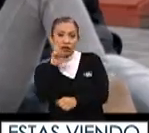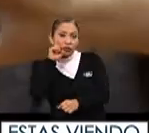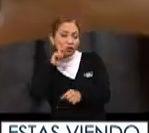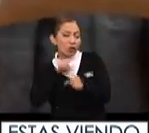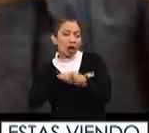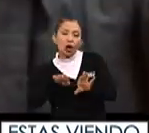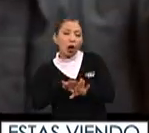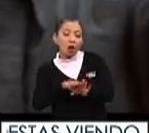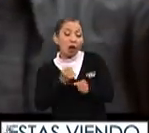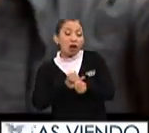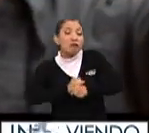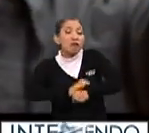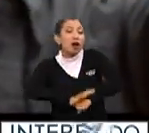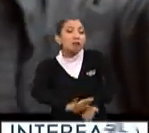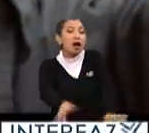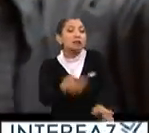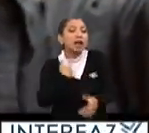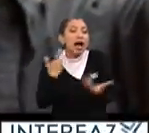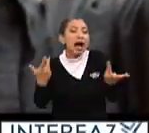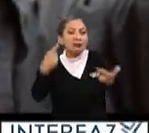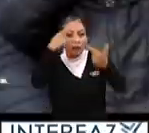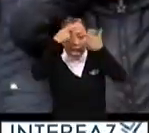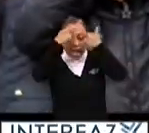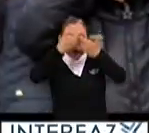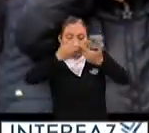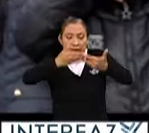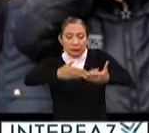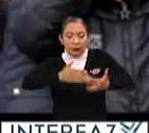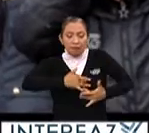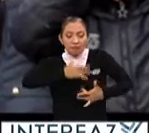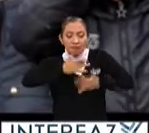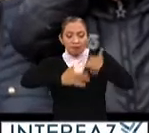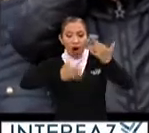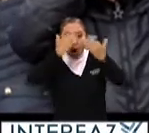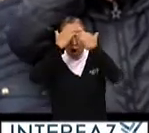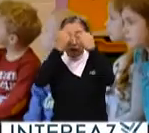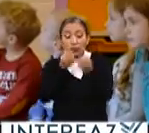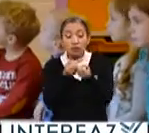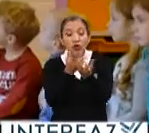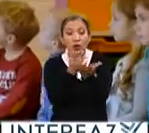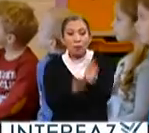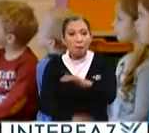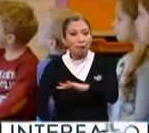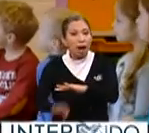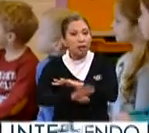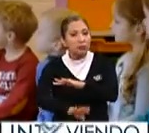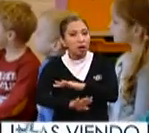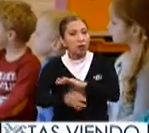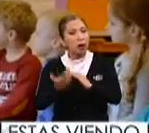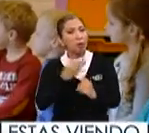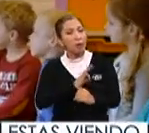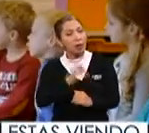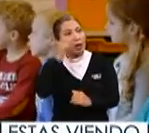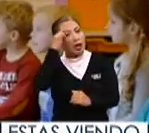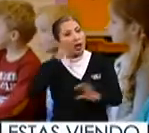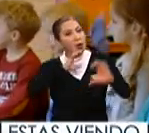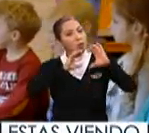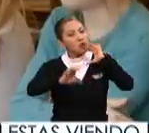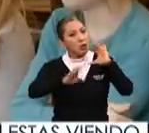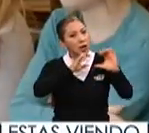como información que crea conciencia y provee del conocimiento esencial, capacidades de